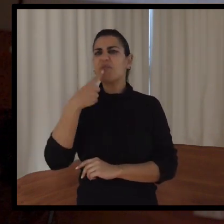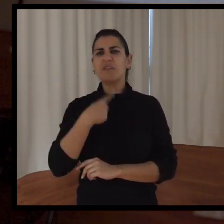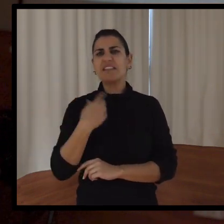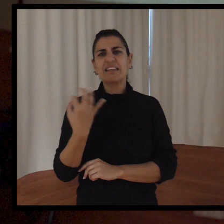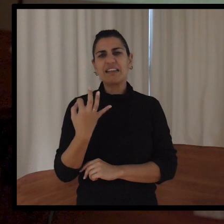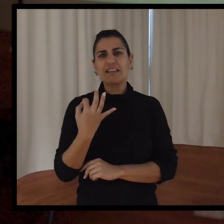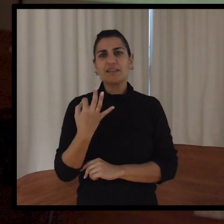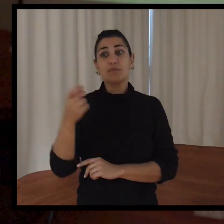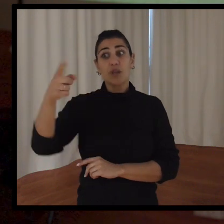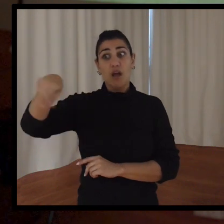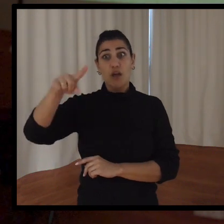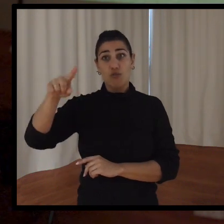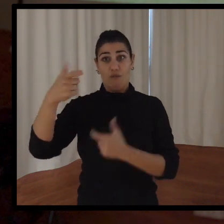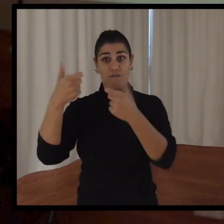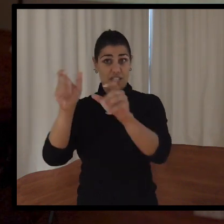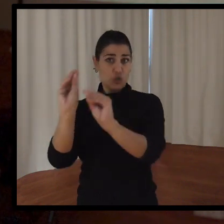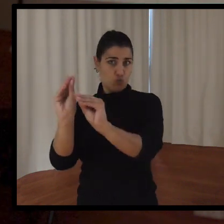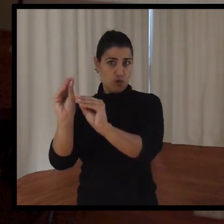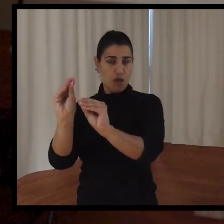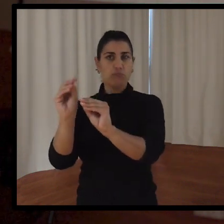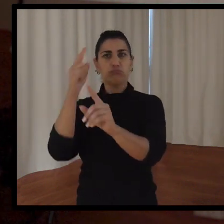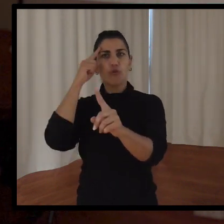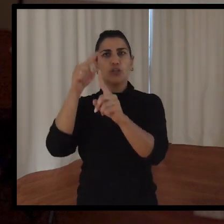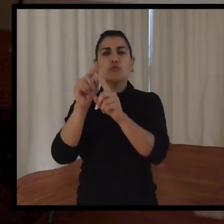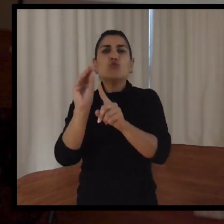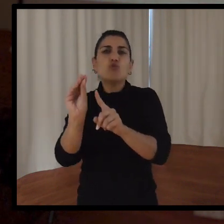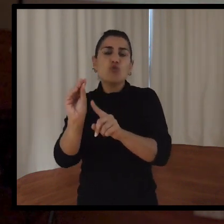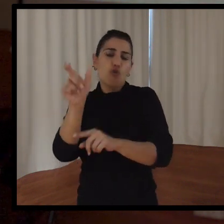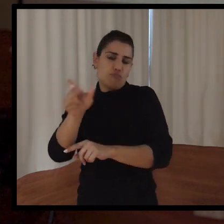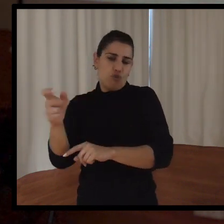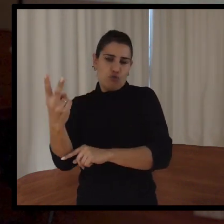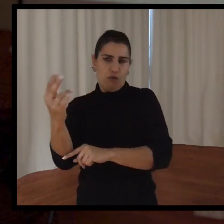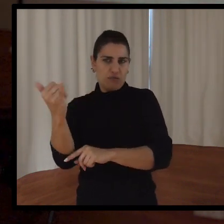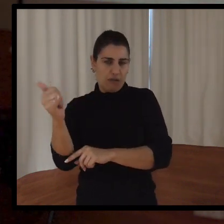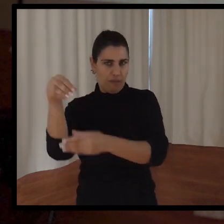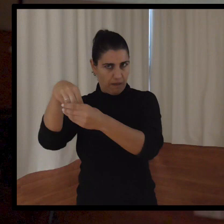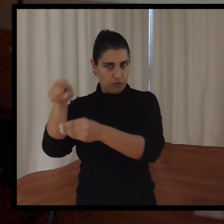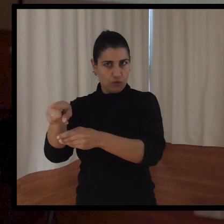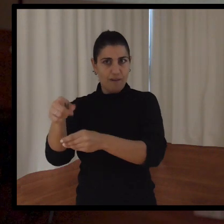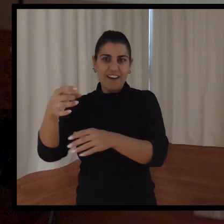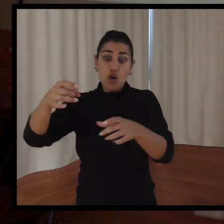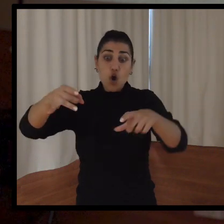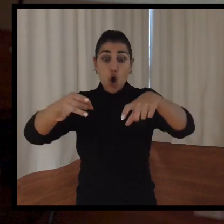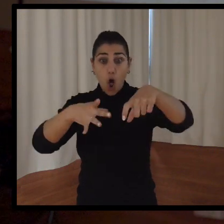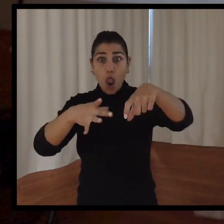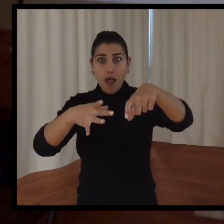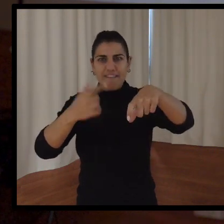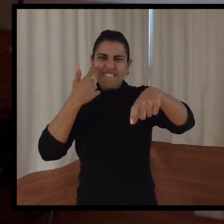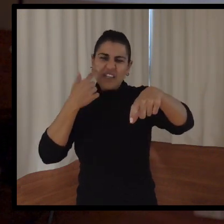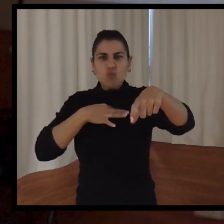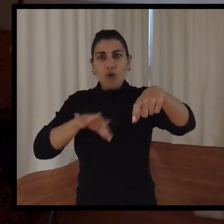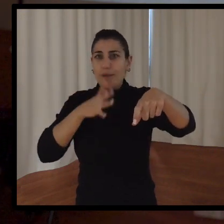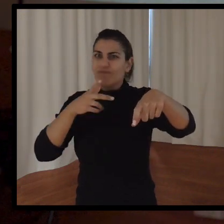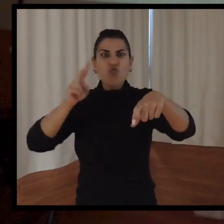su único objetivo de su fase era que dos de los niños que tenían, o dos de los chicos que tenían, hicieran un gol porque no lo habían hecho nunca.